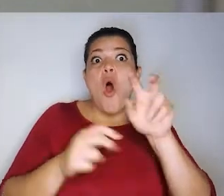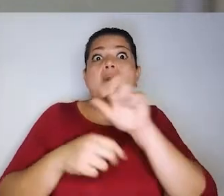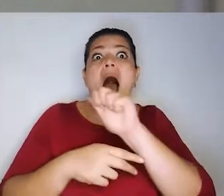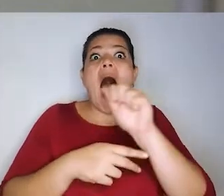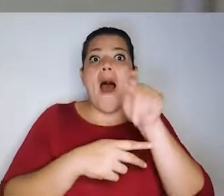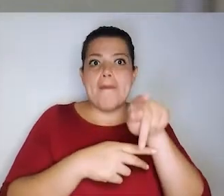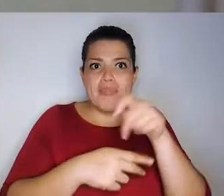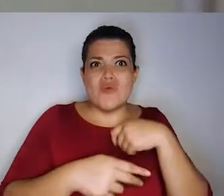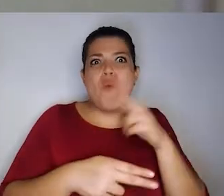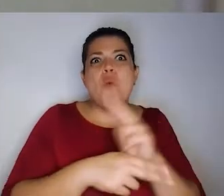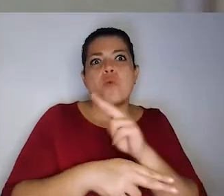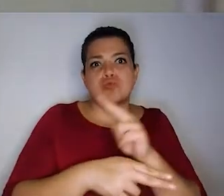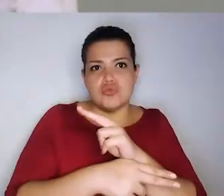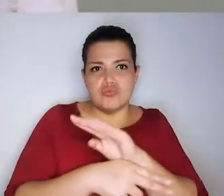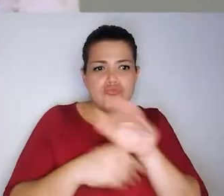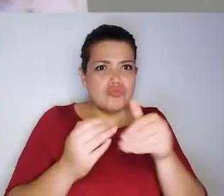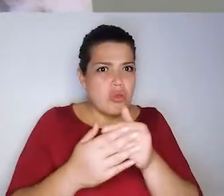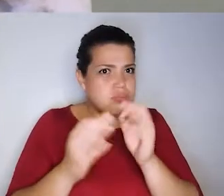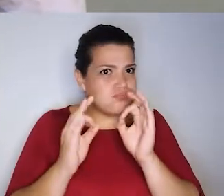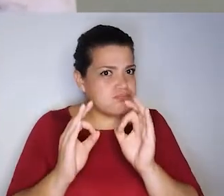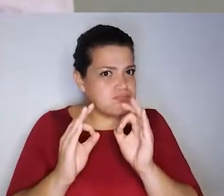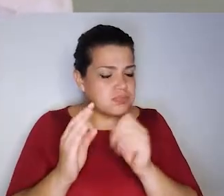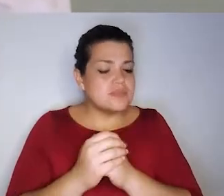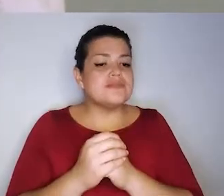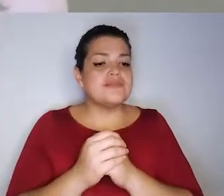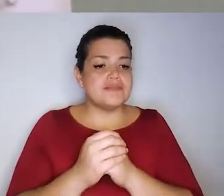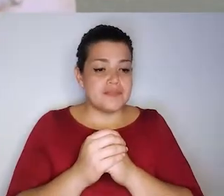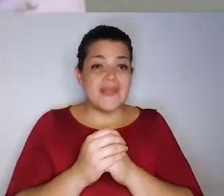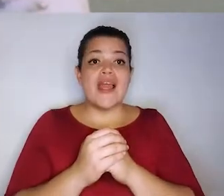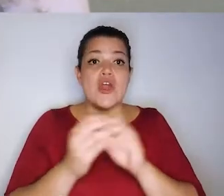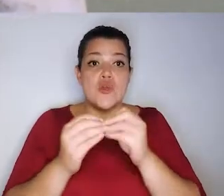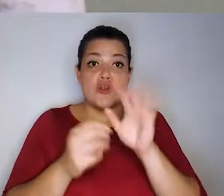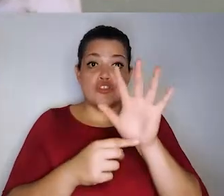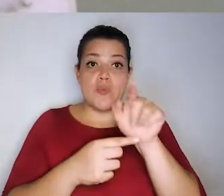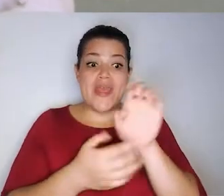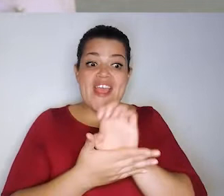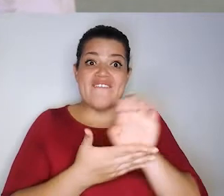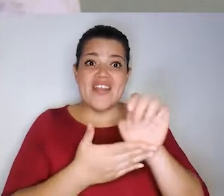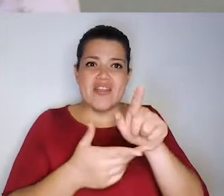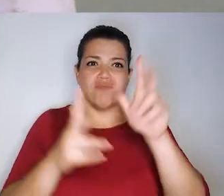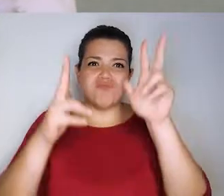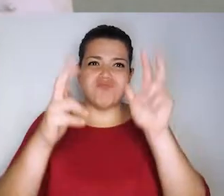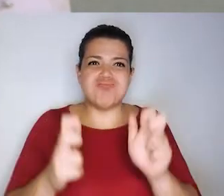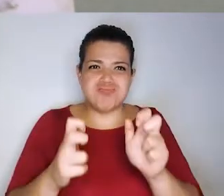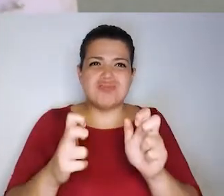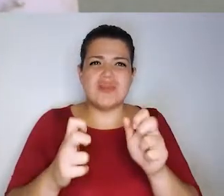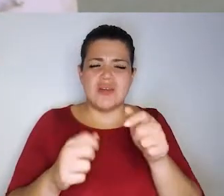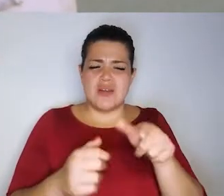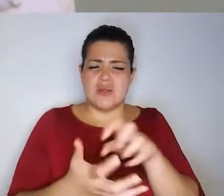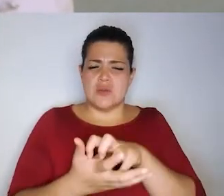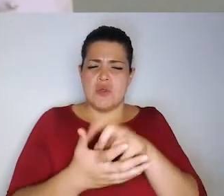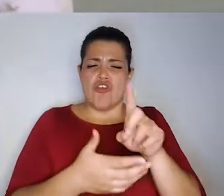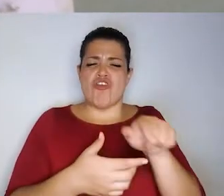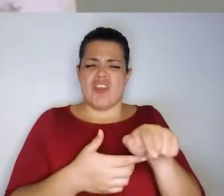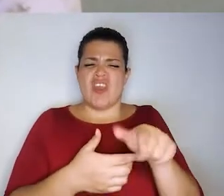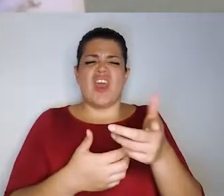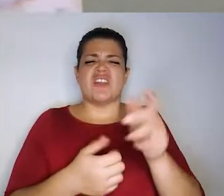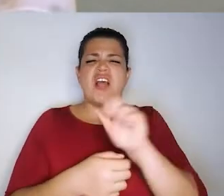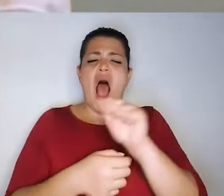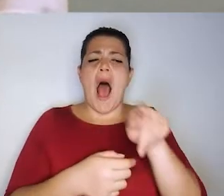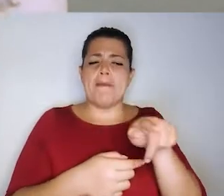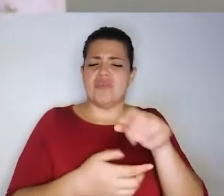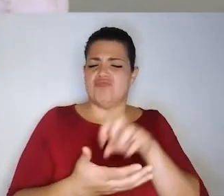aplicaciones que usted utiliza. Número cinco, evite instalar programas de dudosa procedencia